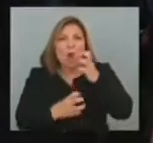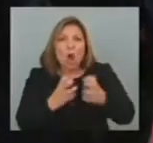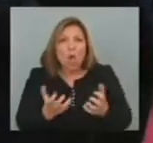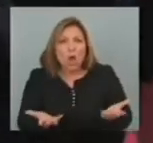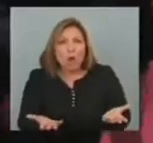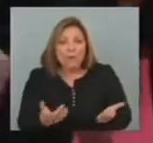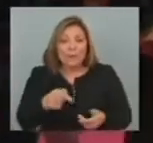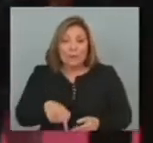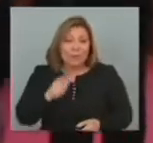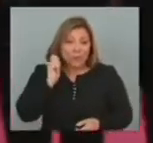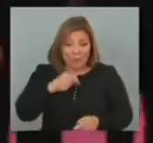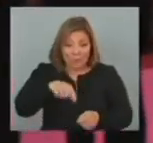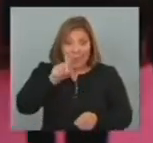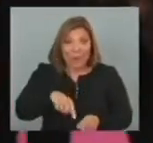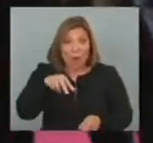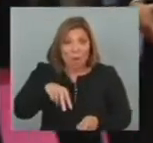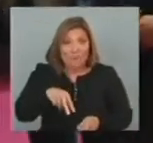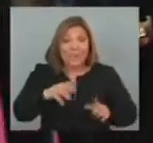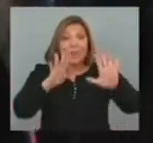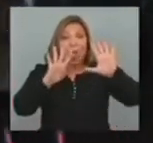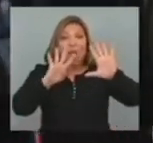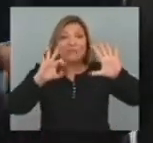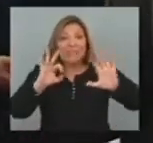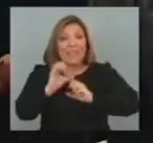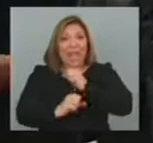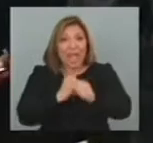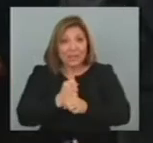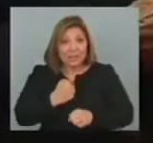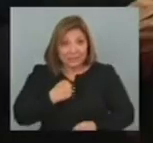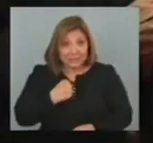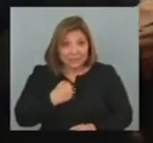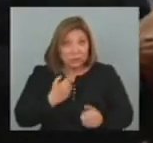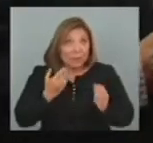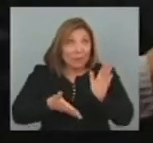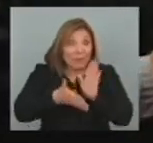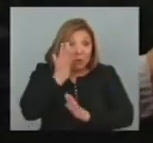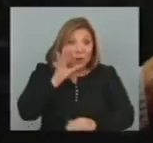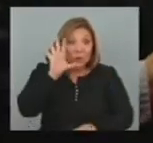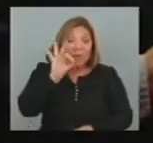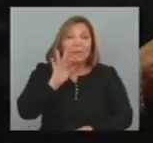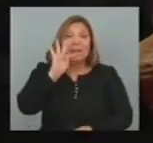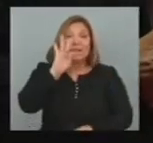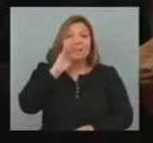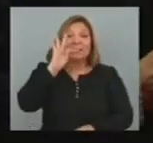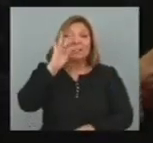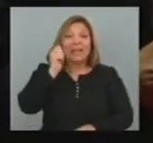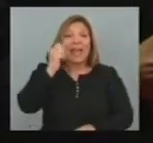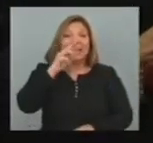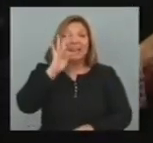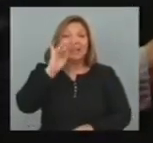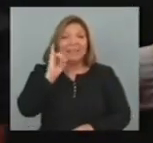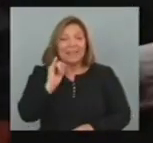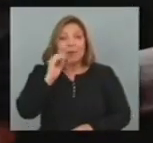Cumplirá Este próximo 1 de noviembre 90 años Y sostuvo Que si tuviera Que exiliarse Optaría por Tahití En la Polinesia Porque